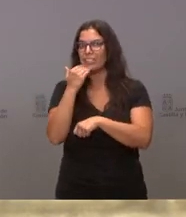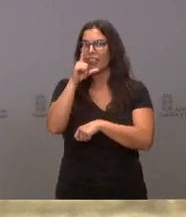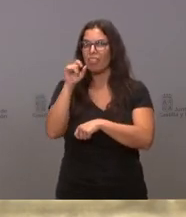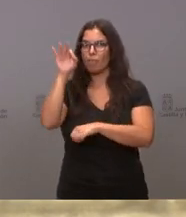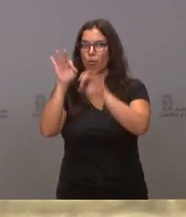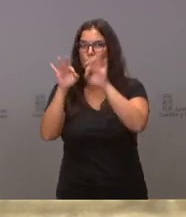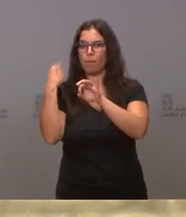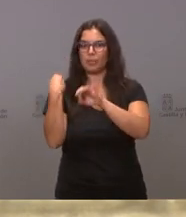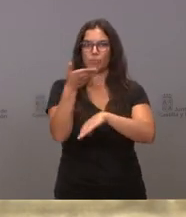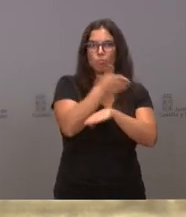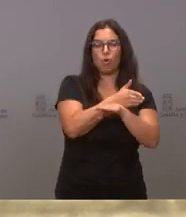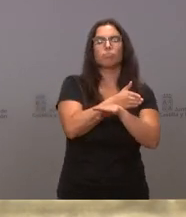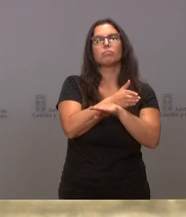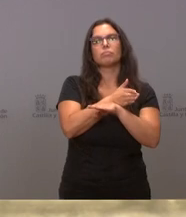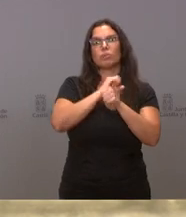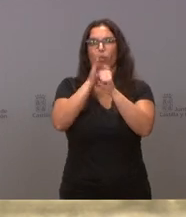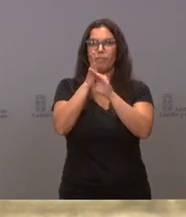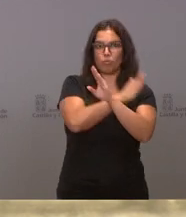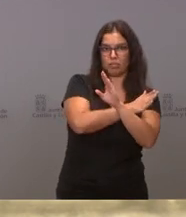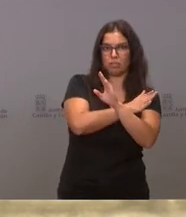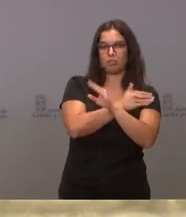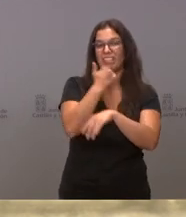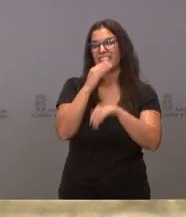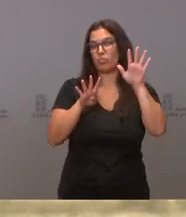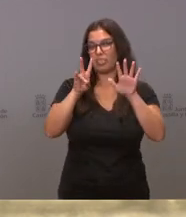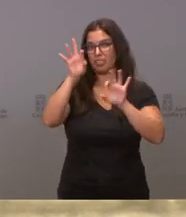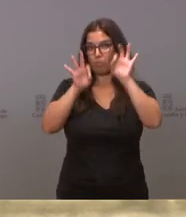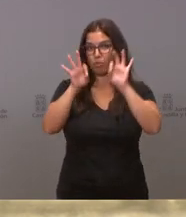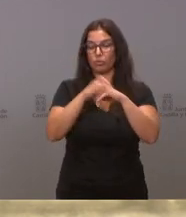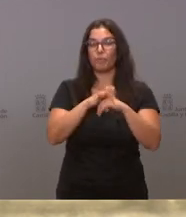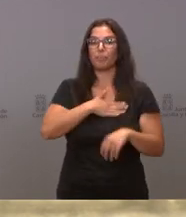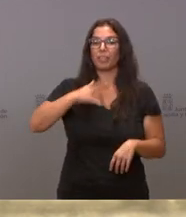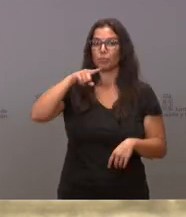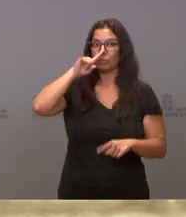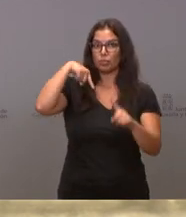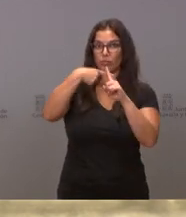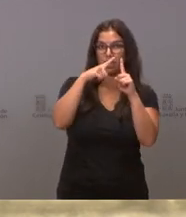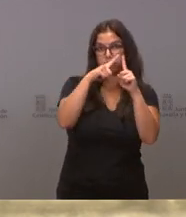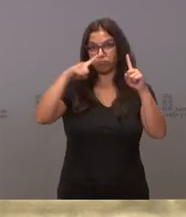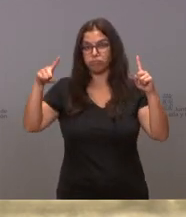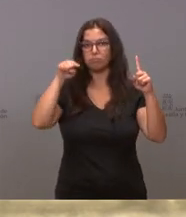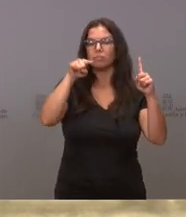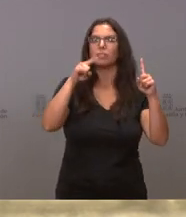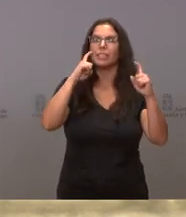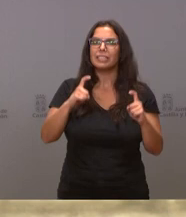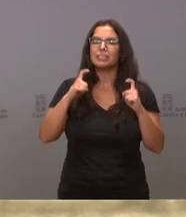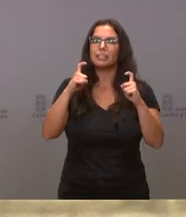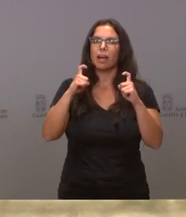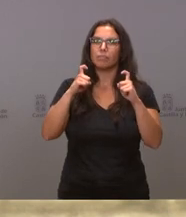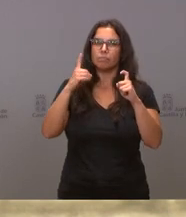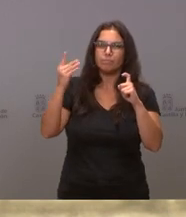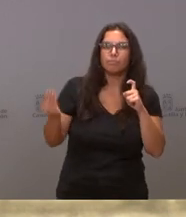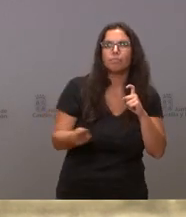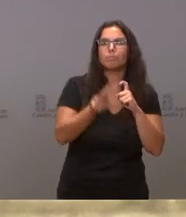del 97%. Y aspiramos, lo largo del año que viene, poder recuperar